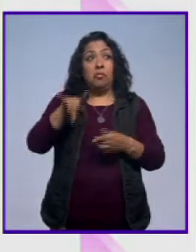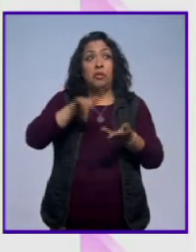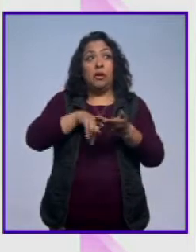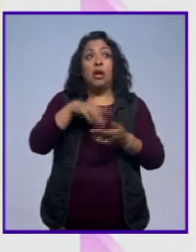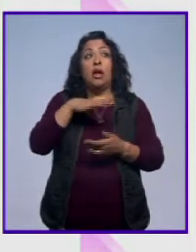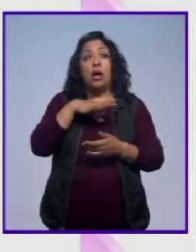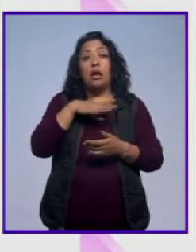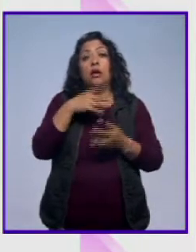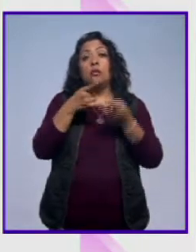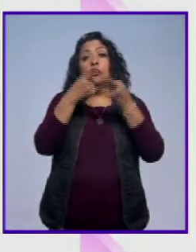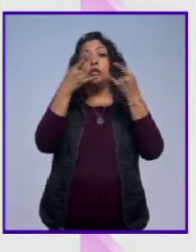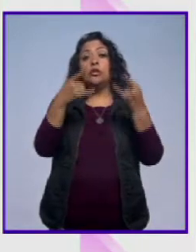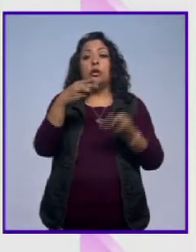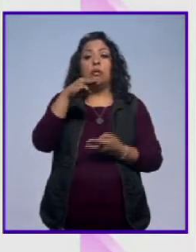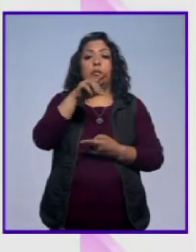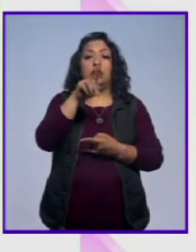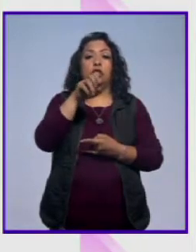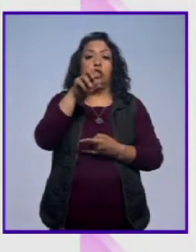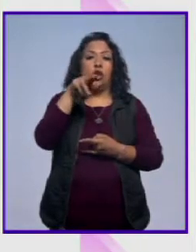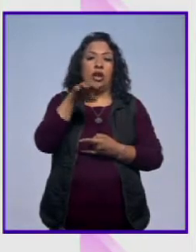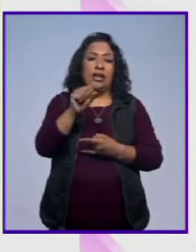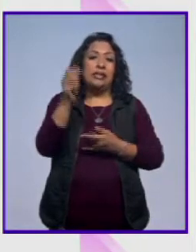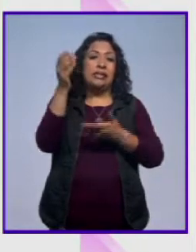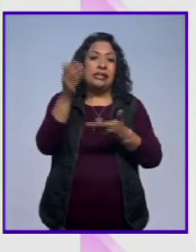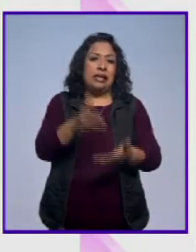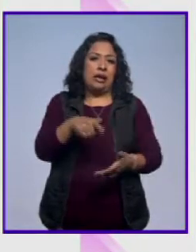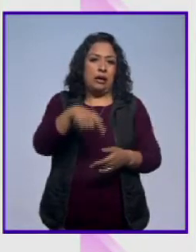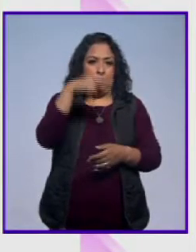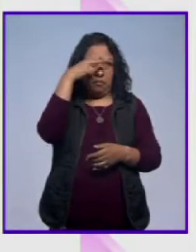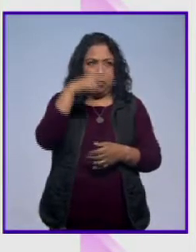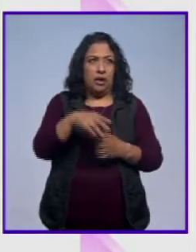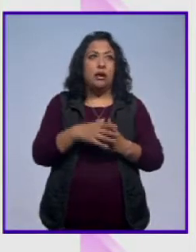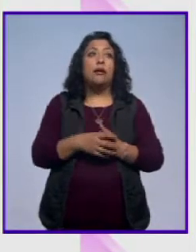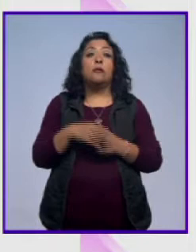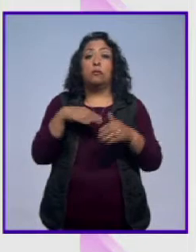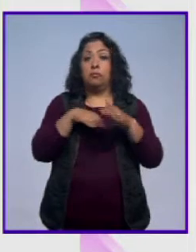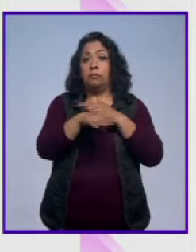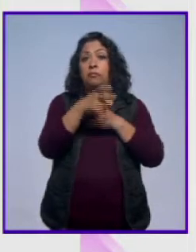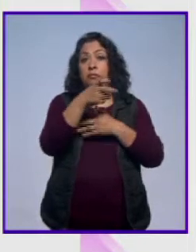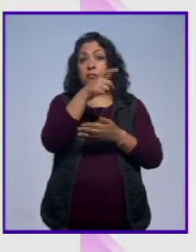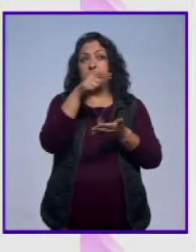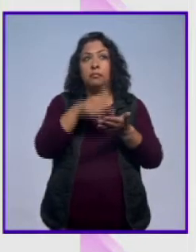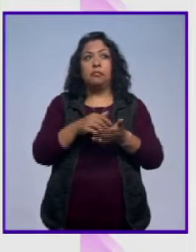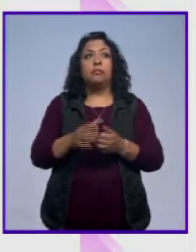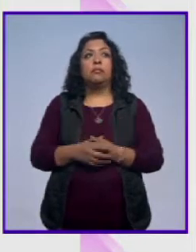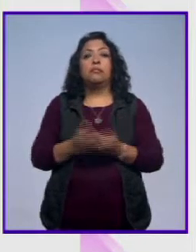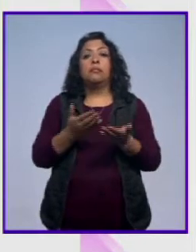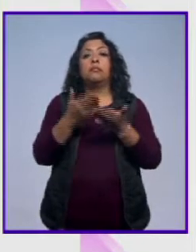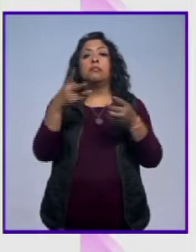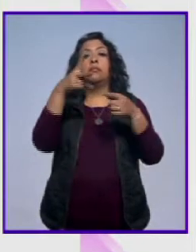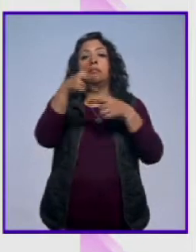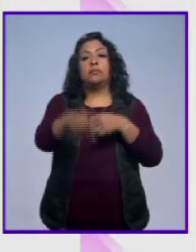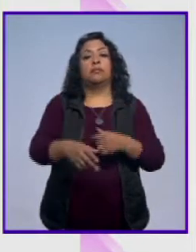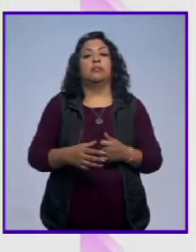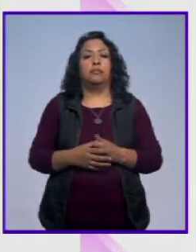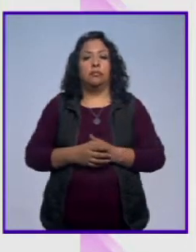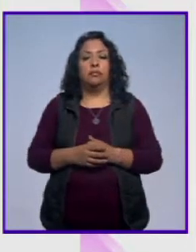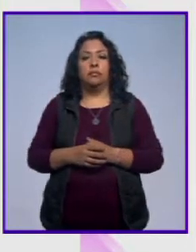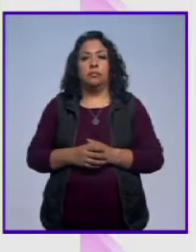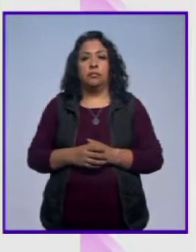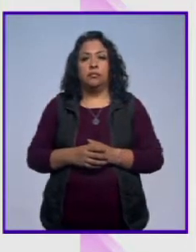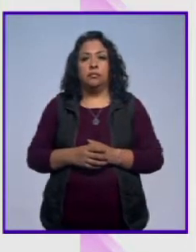ahí también parte de la historia de los mazones, de la llegada de los mazones a este país. Por ahí llegaron, de hecho. Vamos a una pausa. Vamos a una pausa.